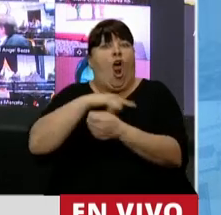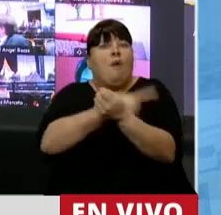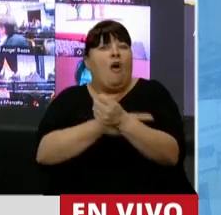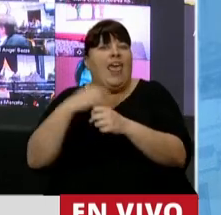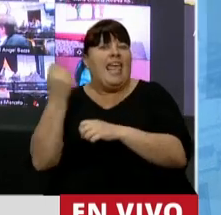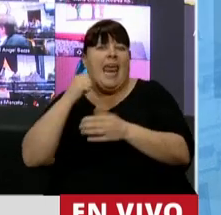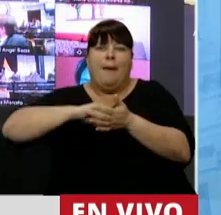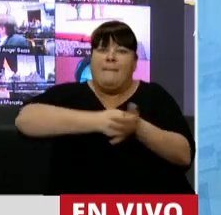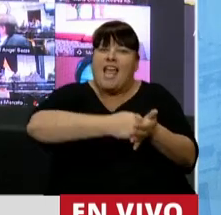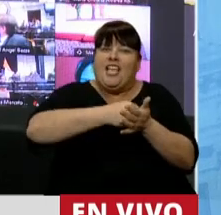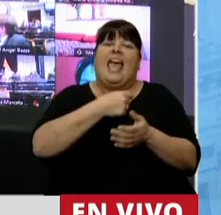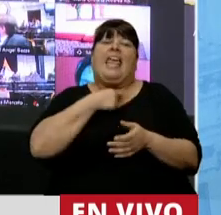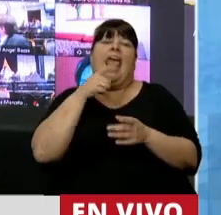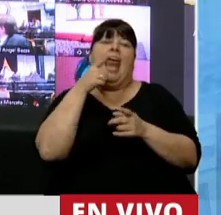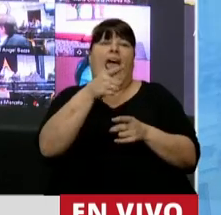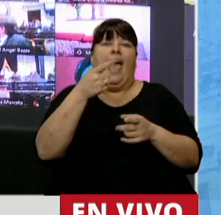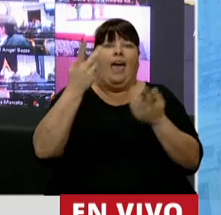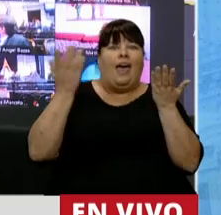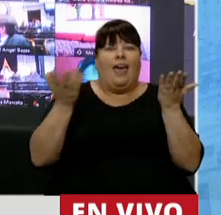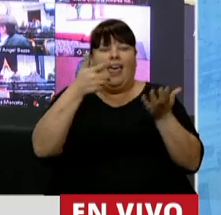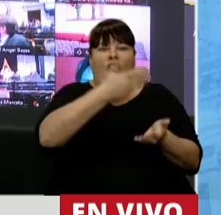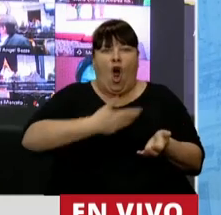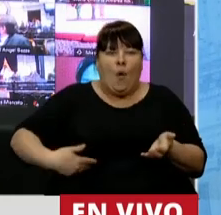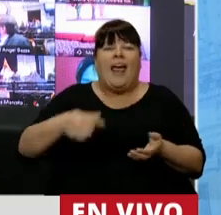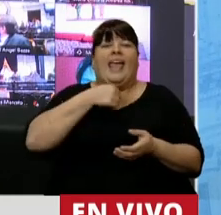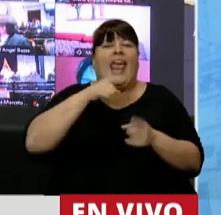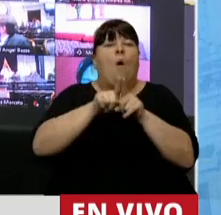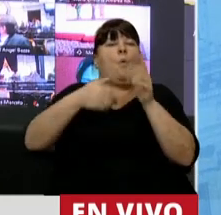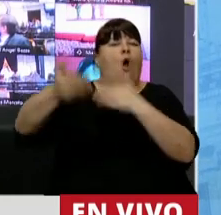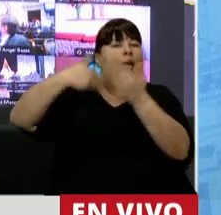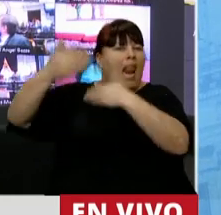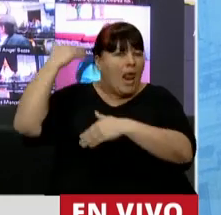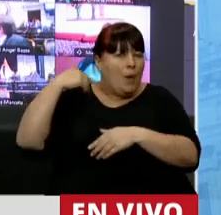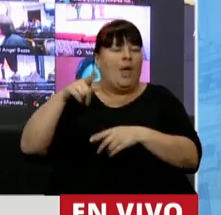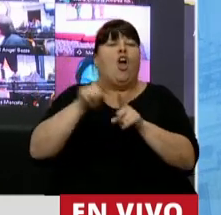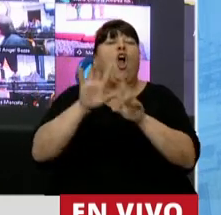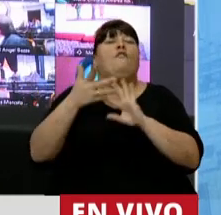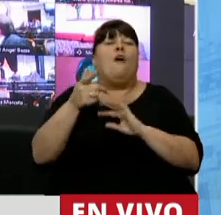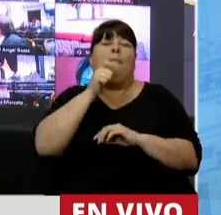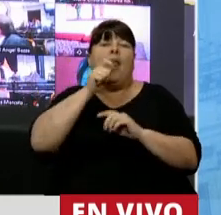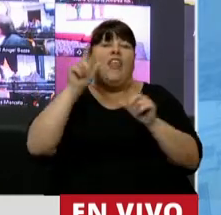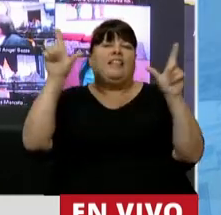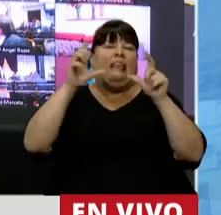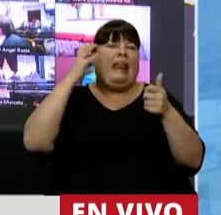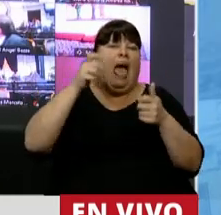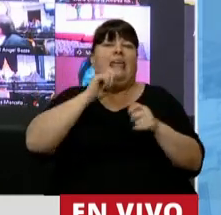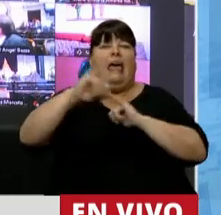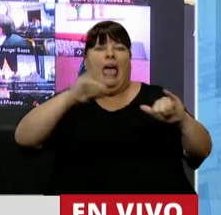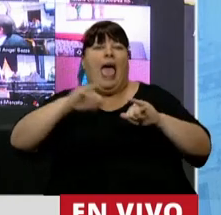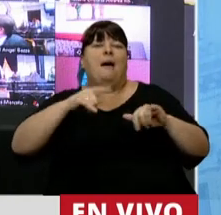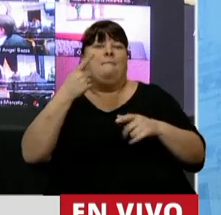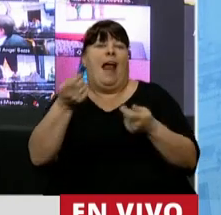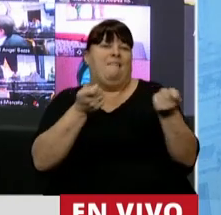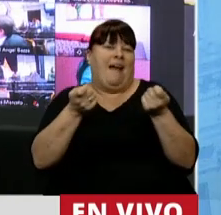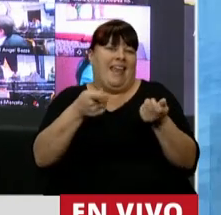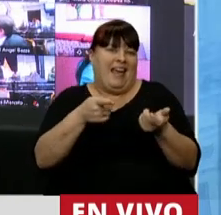quieren condicionar al gobierno. Los quieren hacer retroceder. Lo hacen desde los medios de comunicación que controlan.